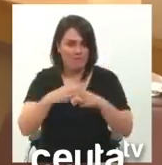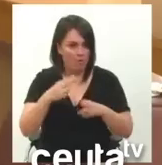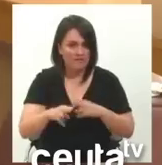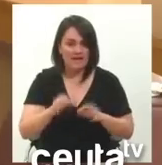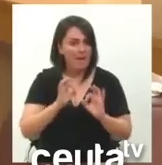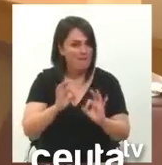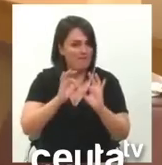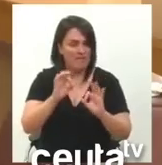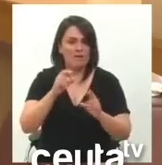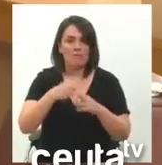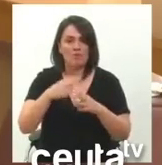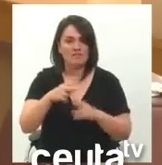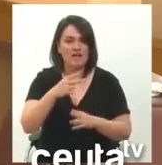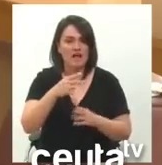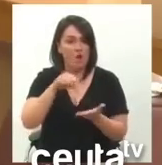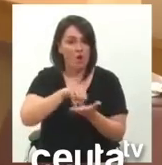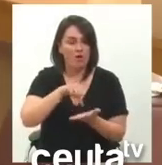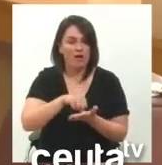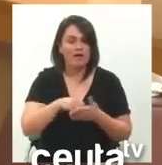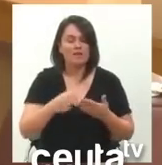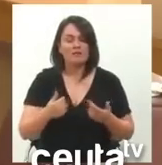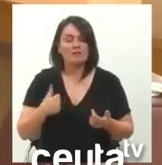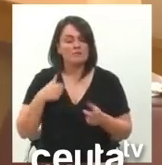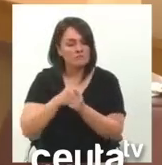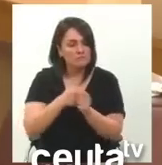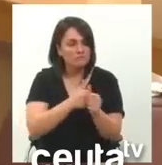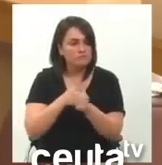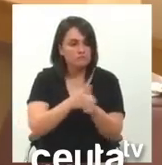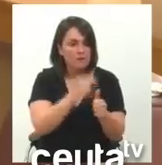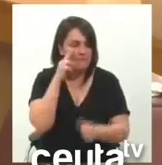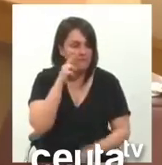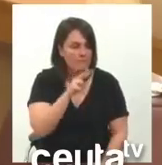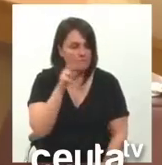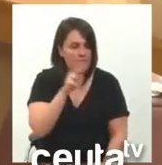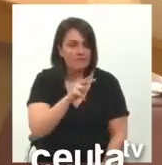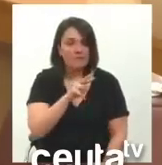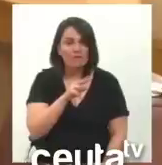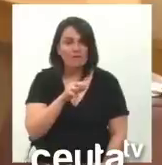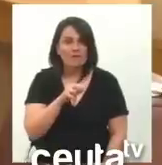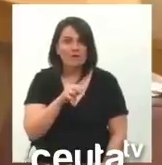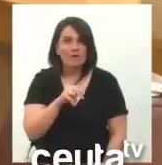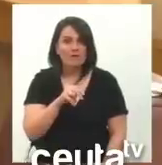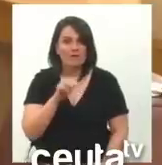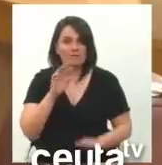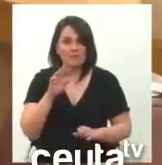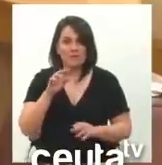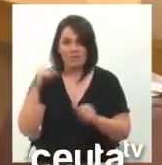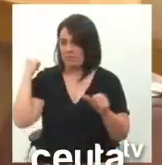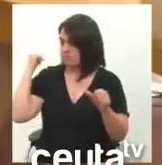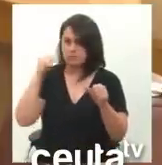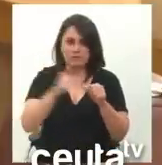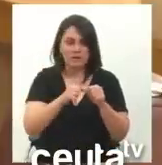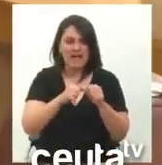de cómo han ido transcurriendo y cómo ha ido evolucionando el tiempo y la participación política, jamás he